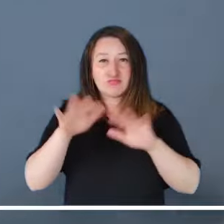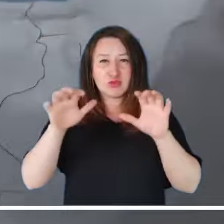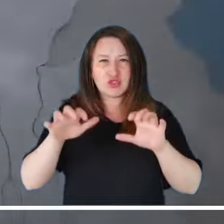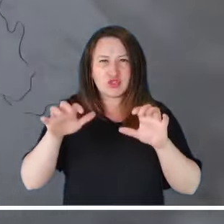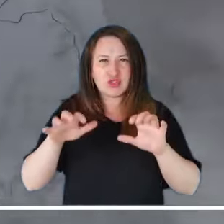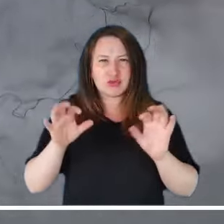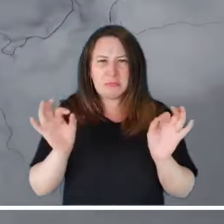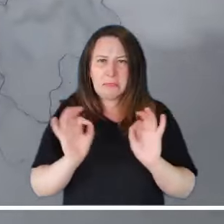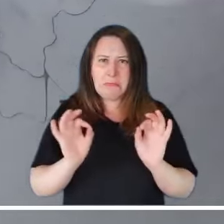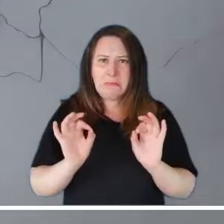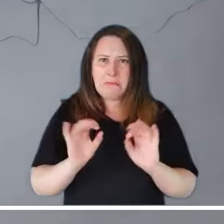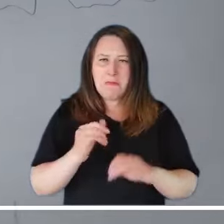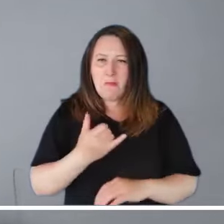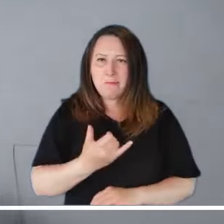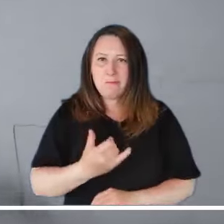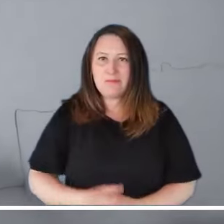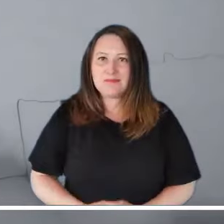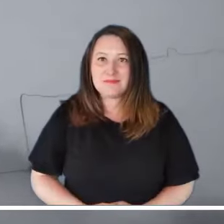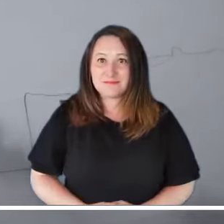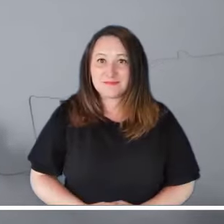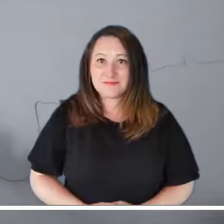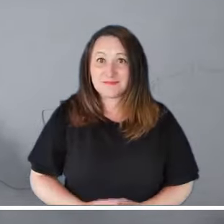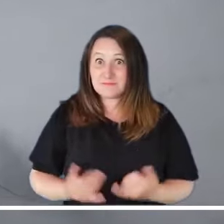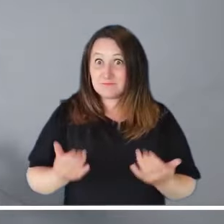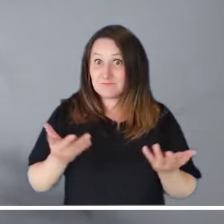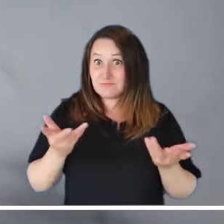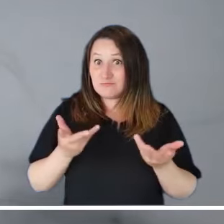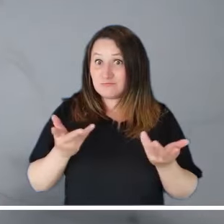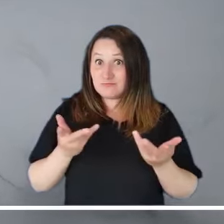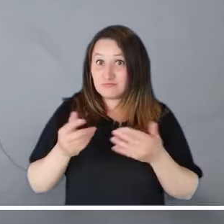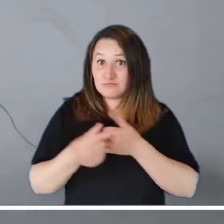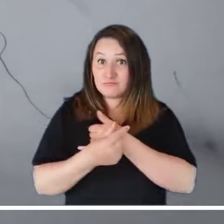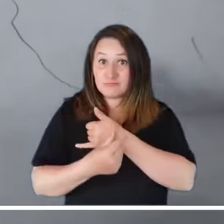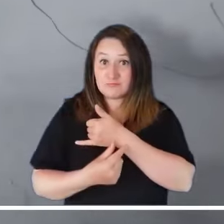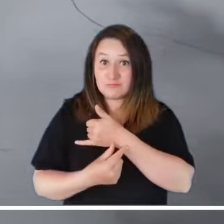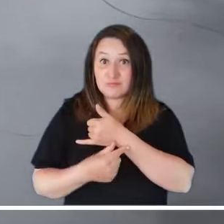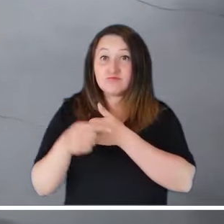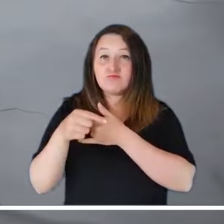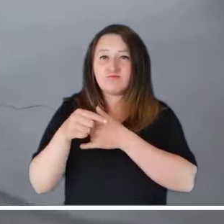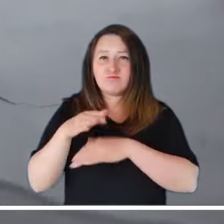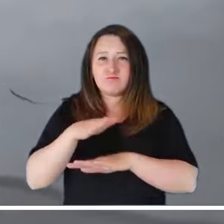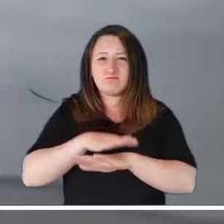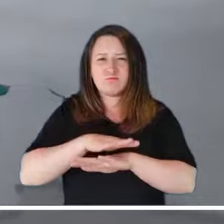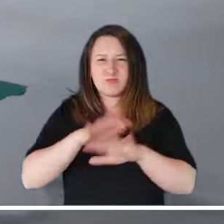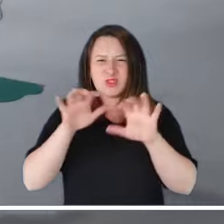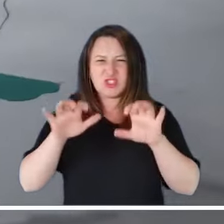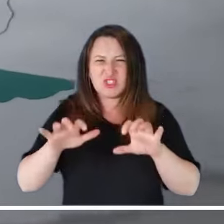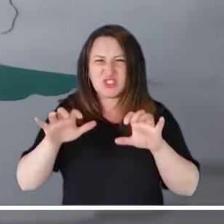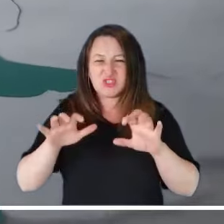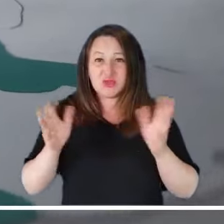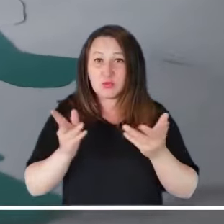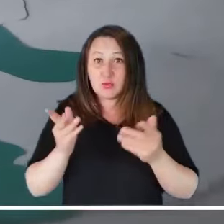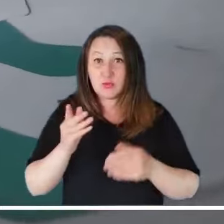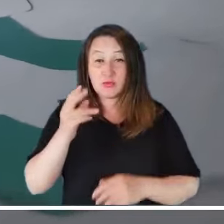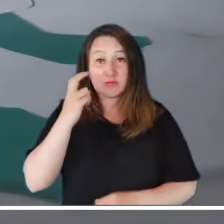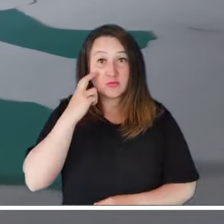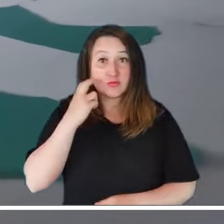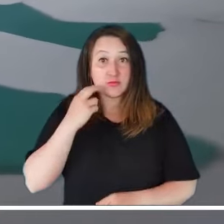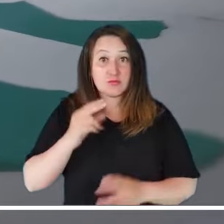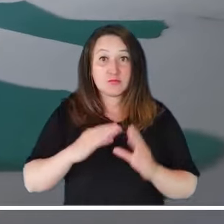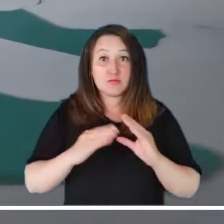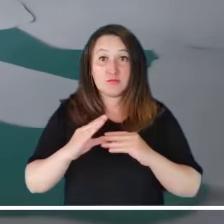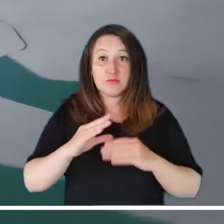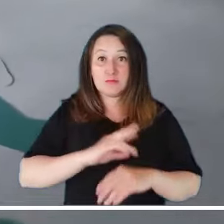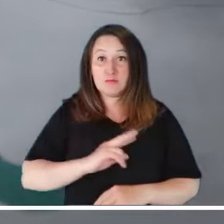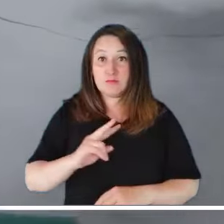los cielos despejados. Lluvias moderadas y posibles descargas eléctricas se estiman en sectores de Chocó, Valle del